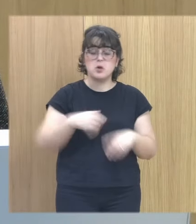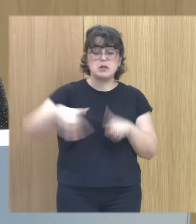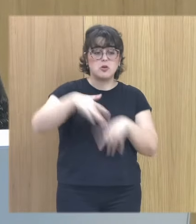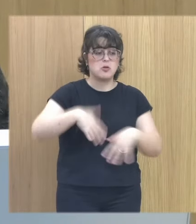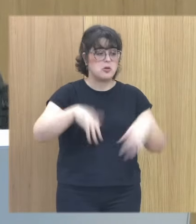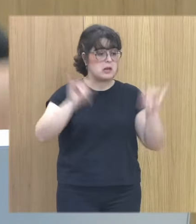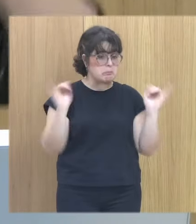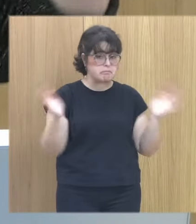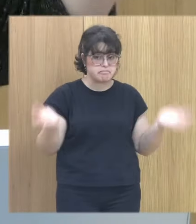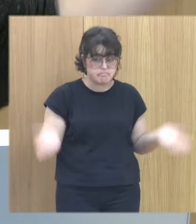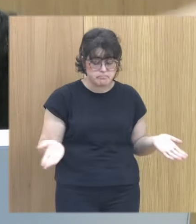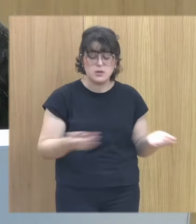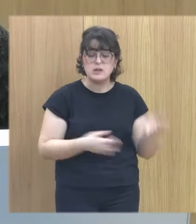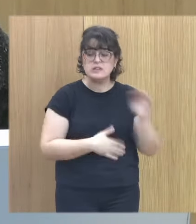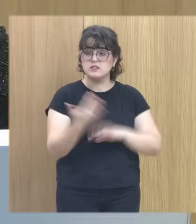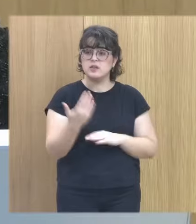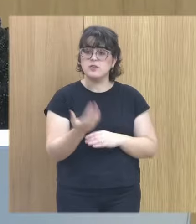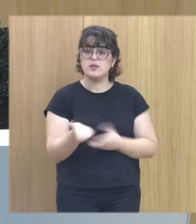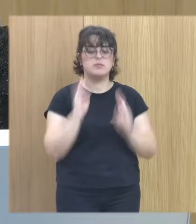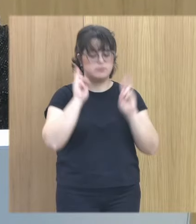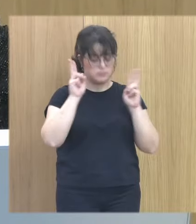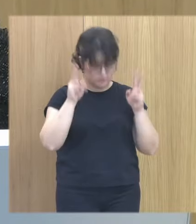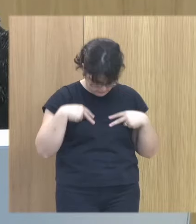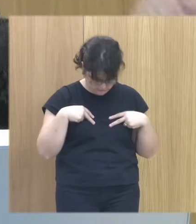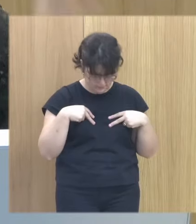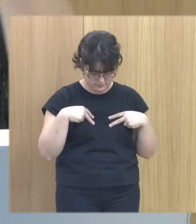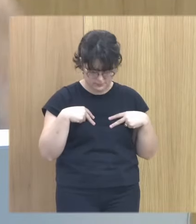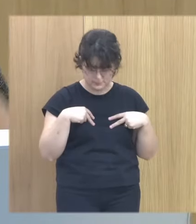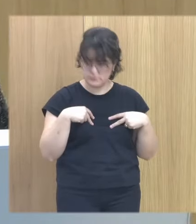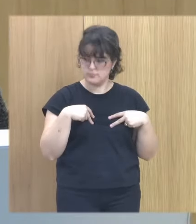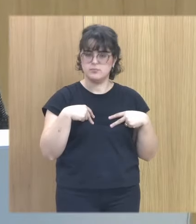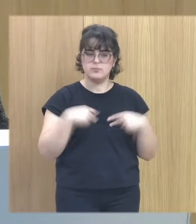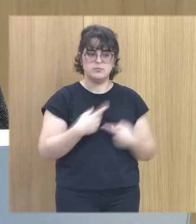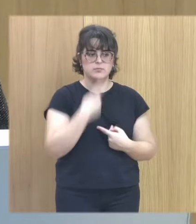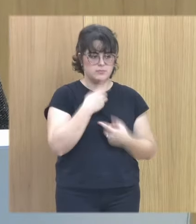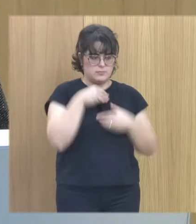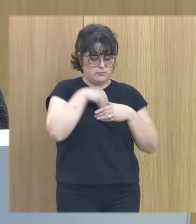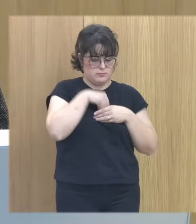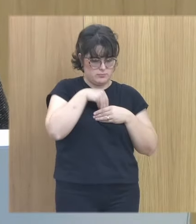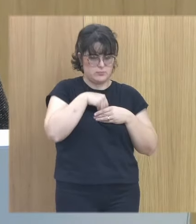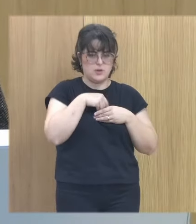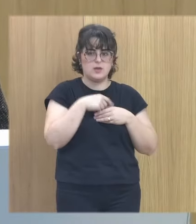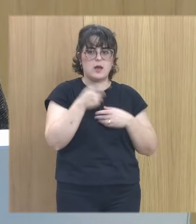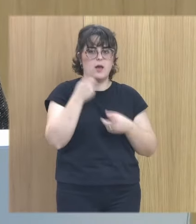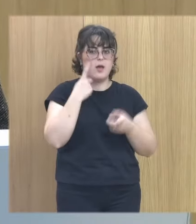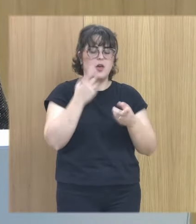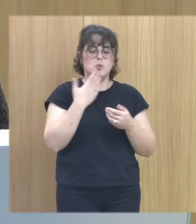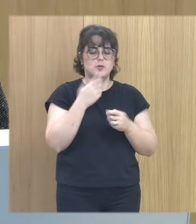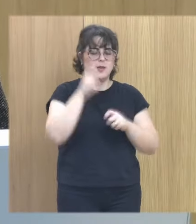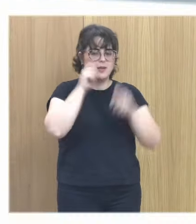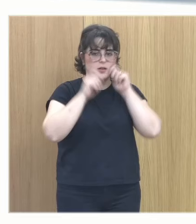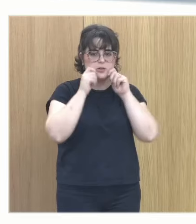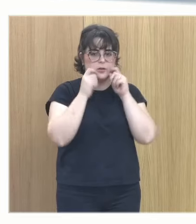y entonces se pasan a la internalización a meter el llanto hacia adentro literalmente